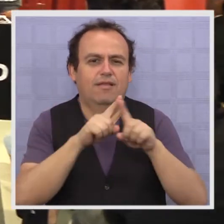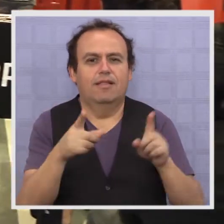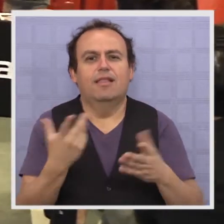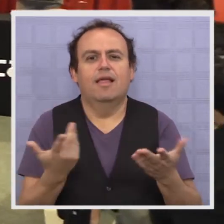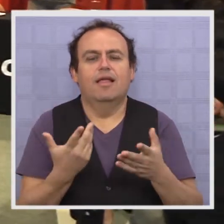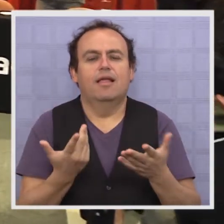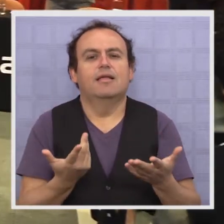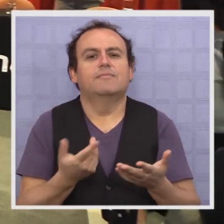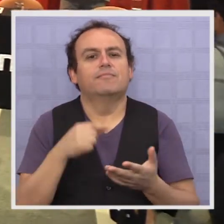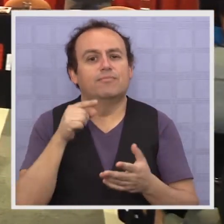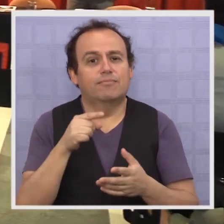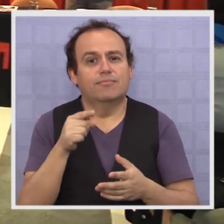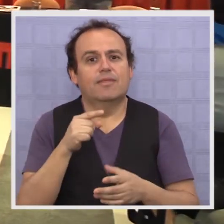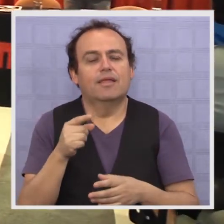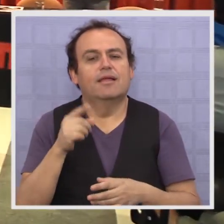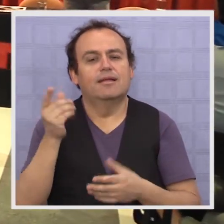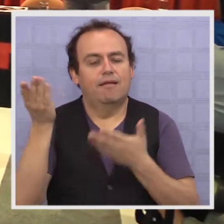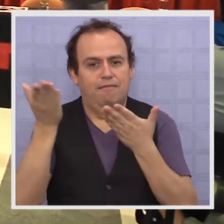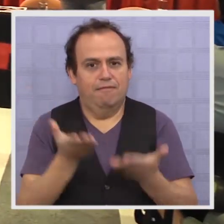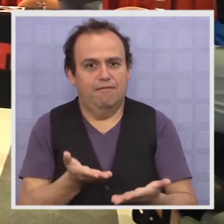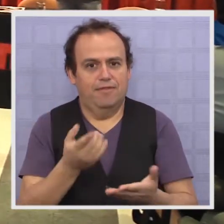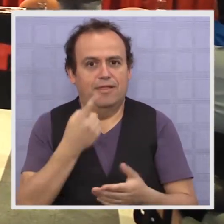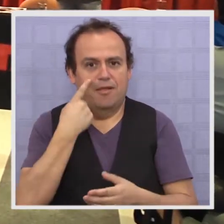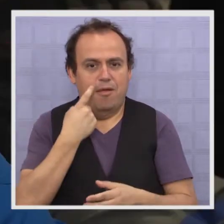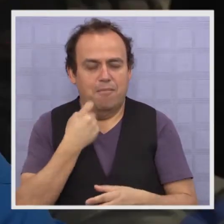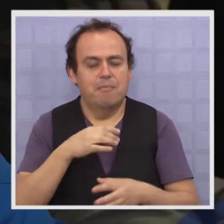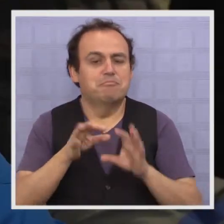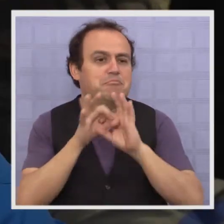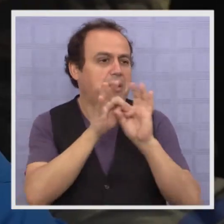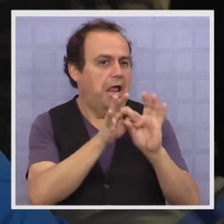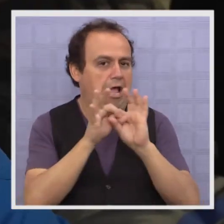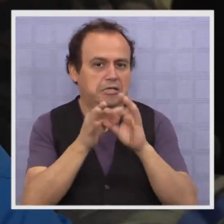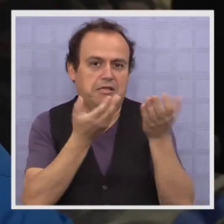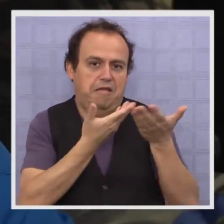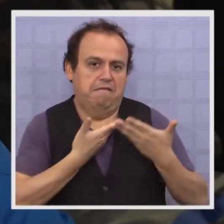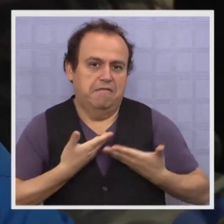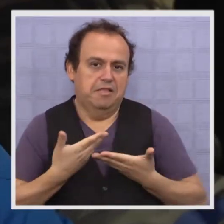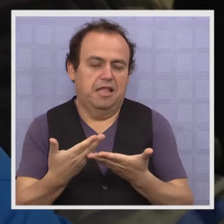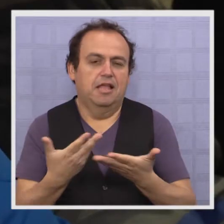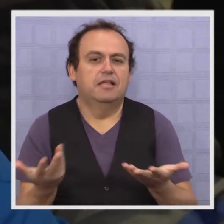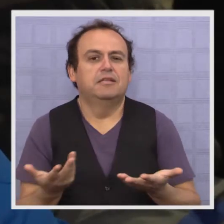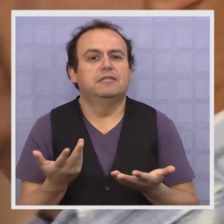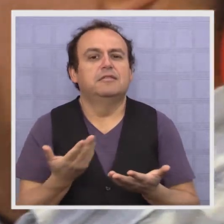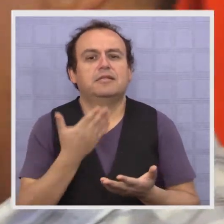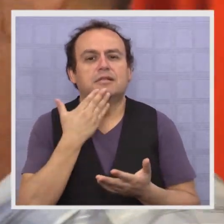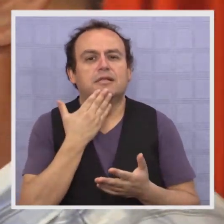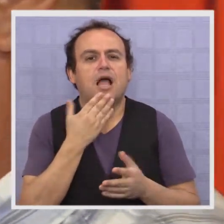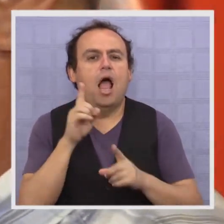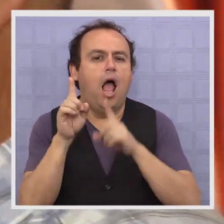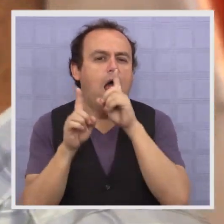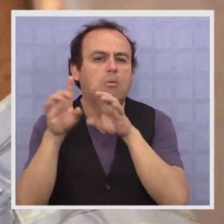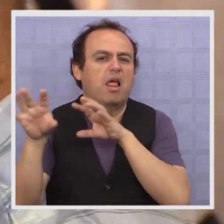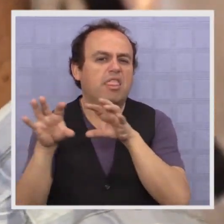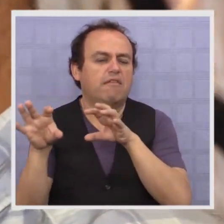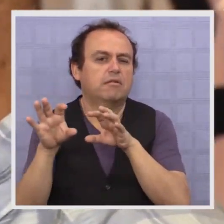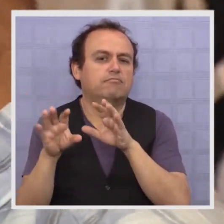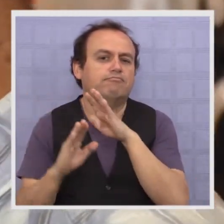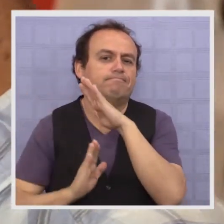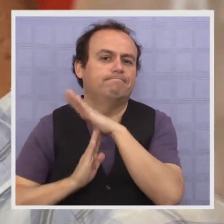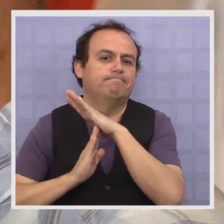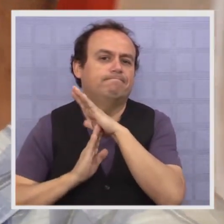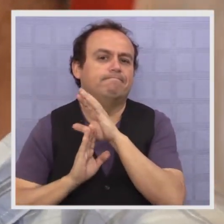En tanto, el piloto nacional se mostró muy agradecido por la invitación. Incluso aplazó algunas actividades que ya tenía